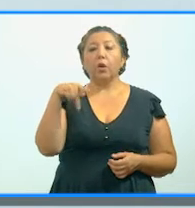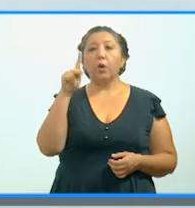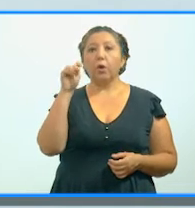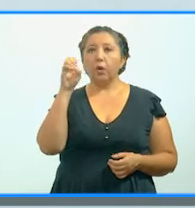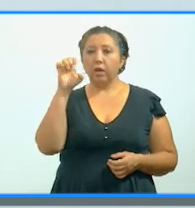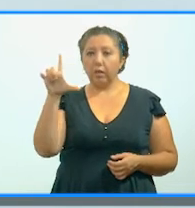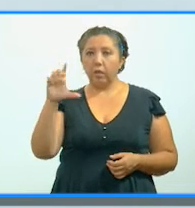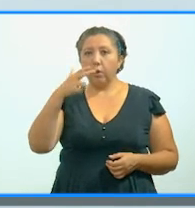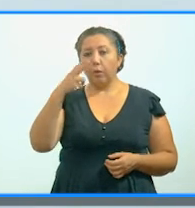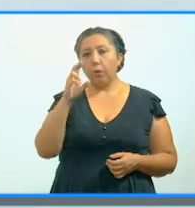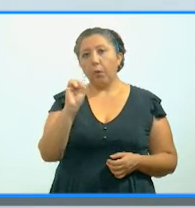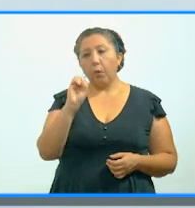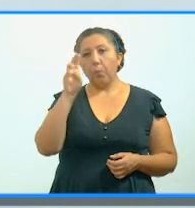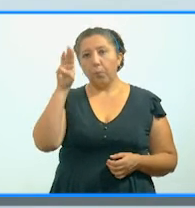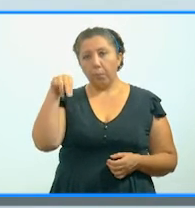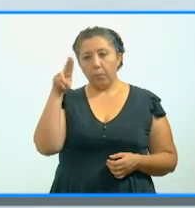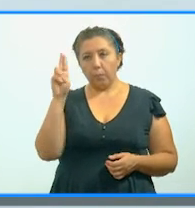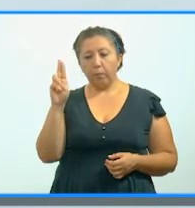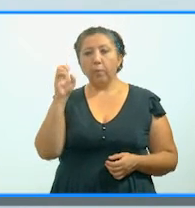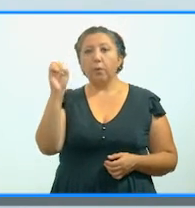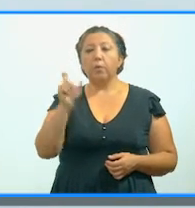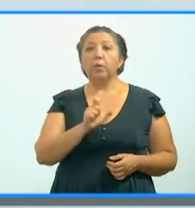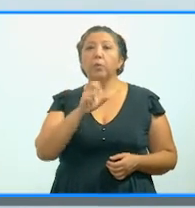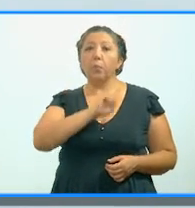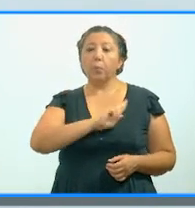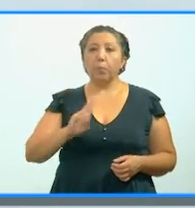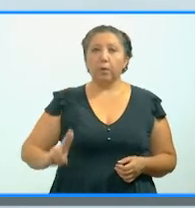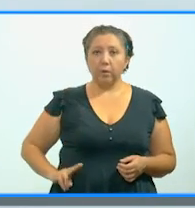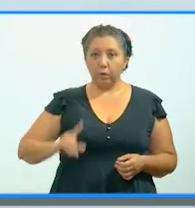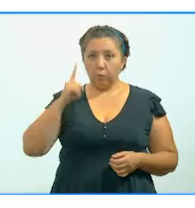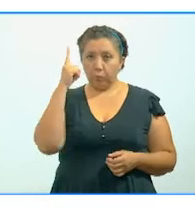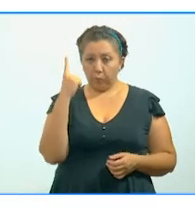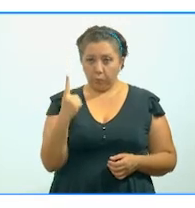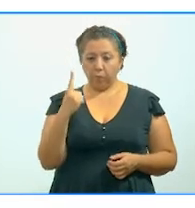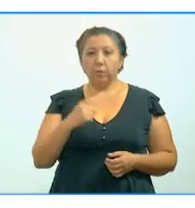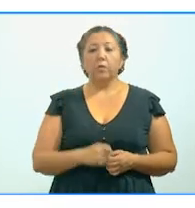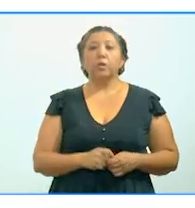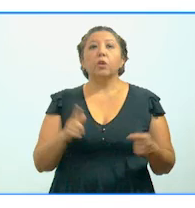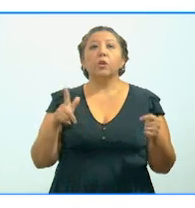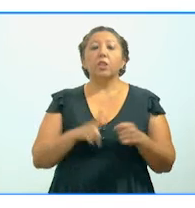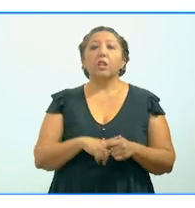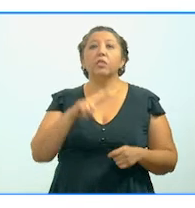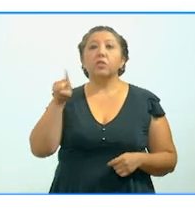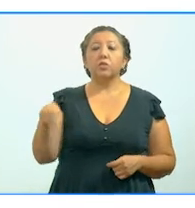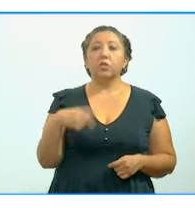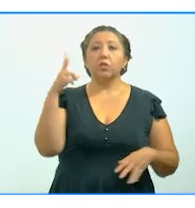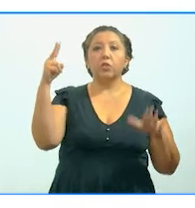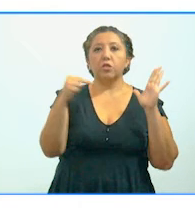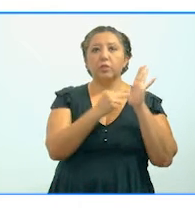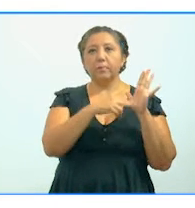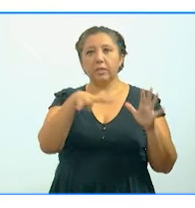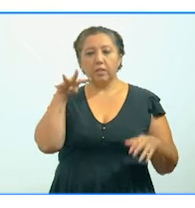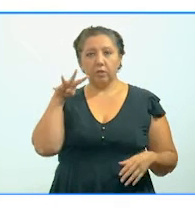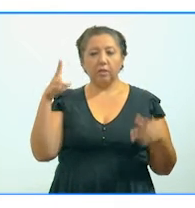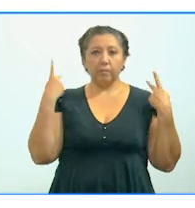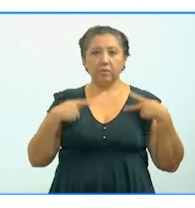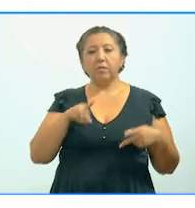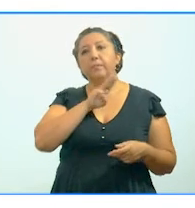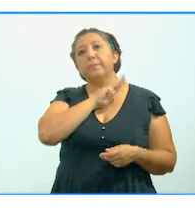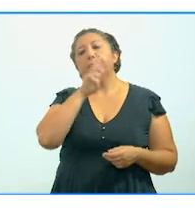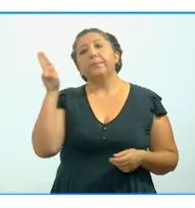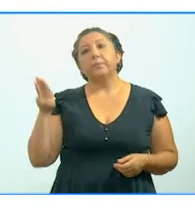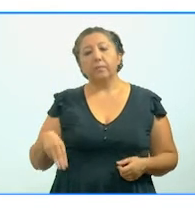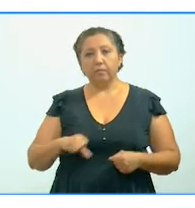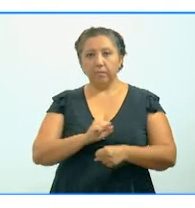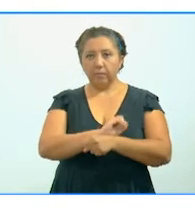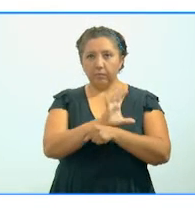Kusamá, Homún, Canacín, Oshkushkab y Humán con un caso. En total son 2,019 las personas fallecidas